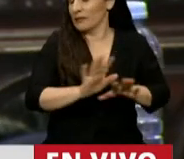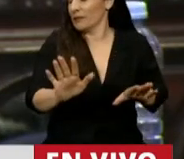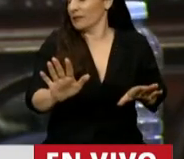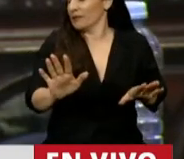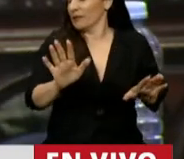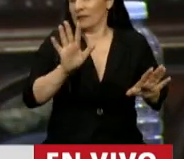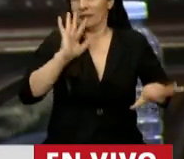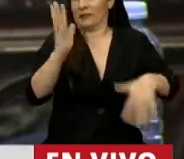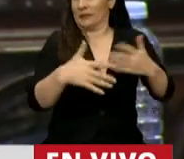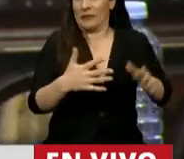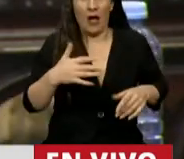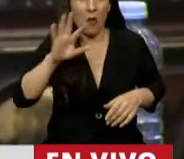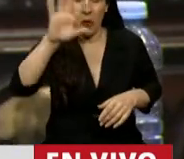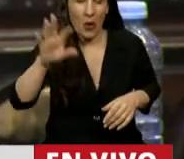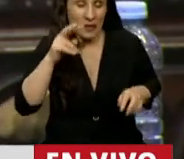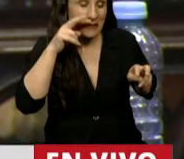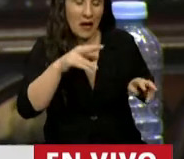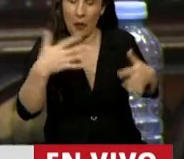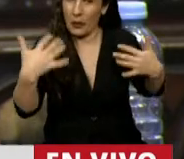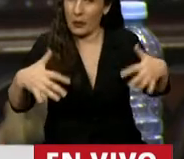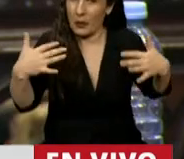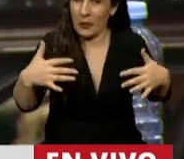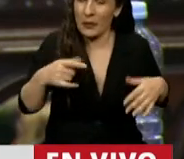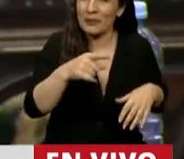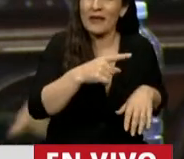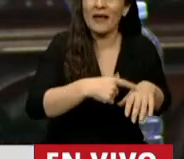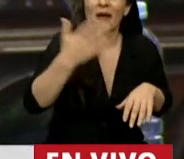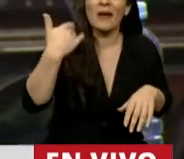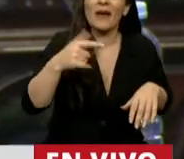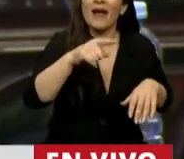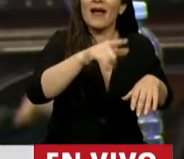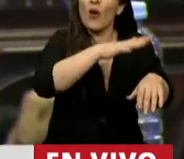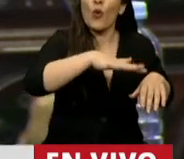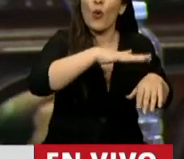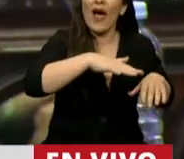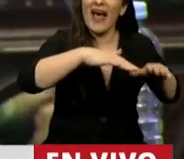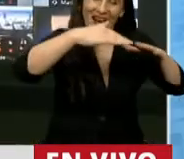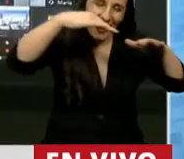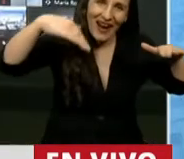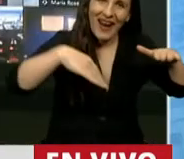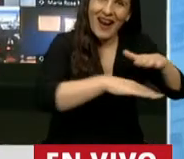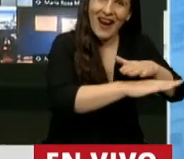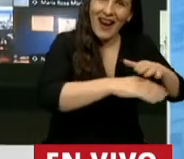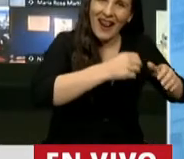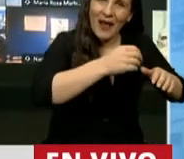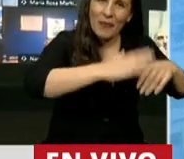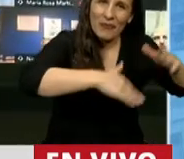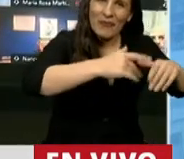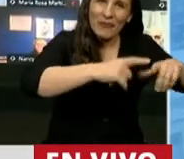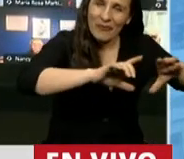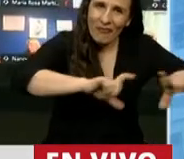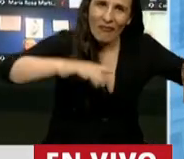del interior. Yo me veía cuando hablamos del Paseo del Bajo, lo pagamos todos los argentinos porque la